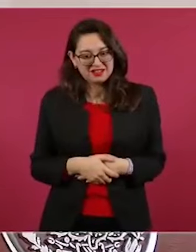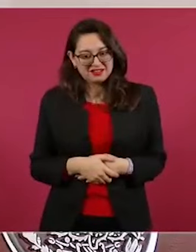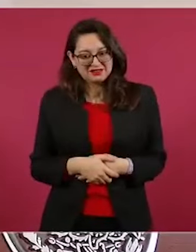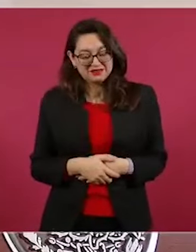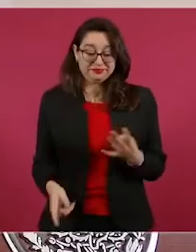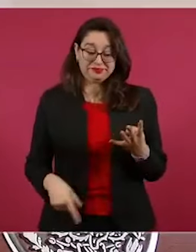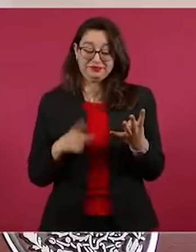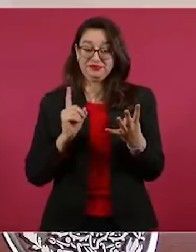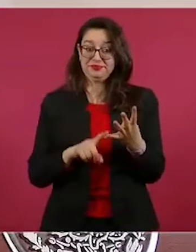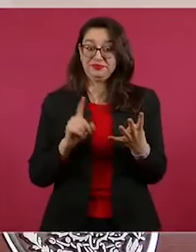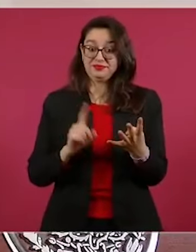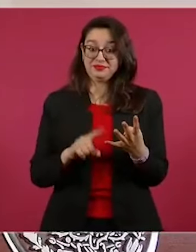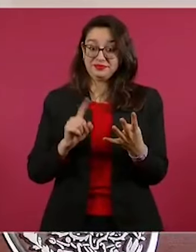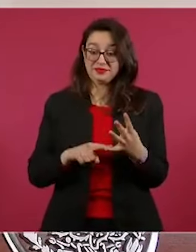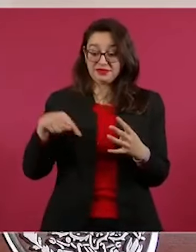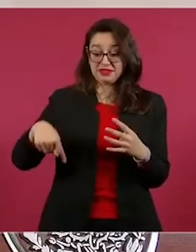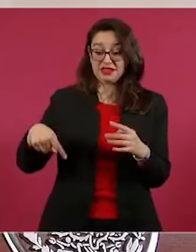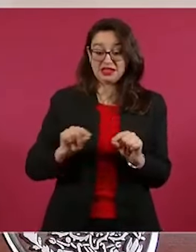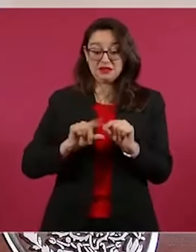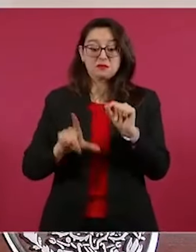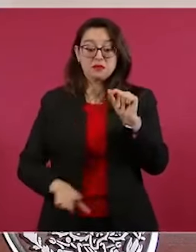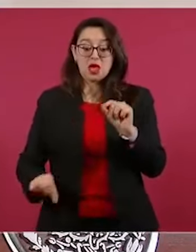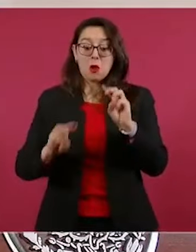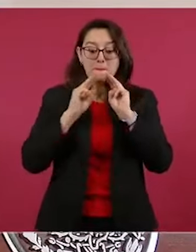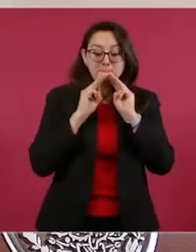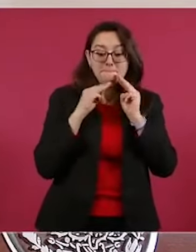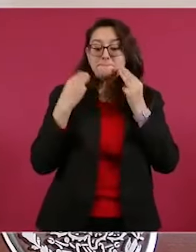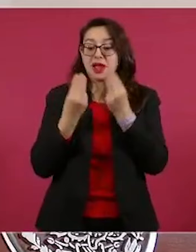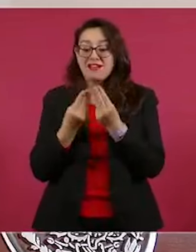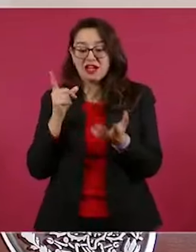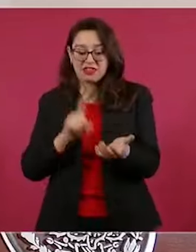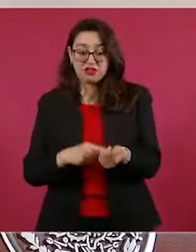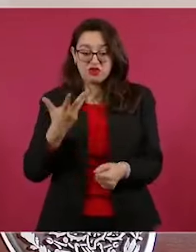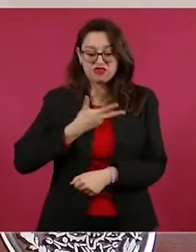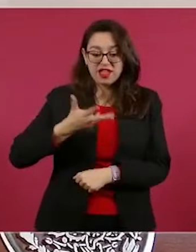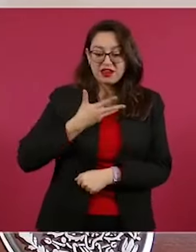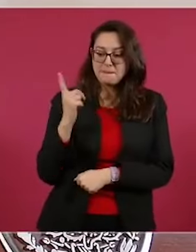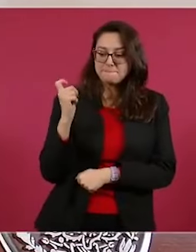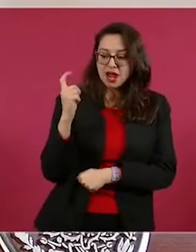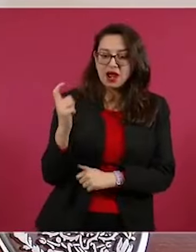que se utilizan en México